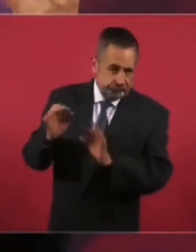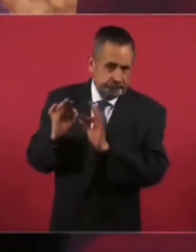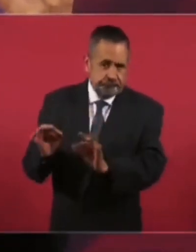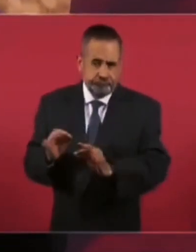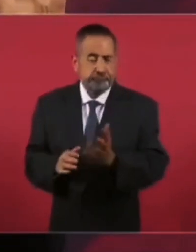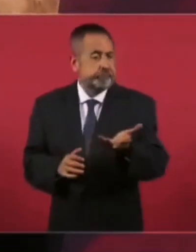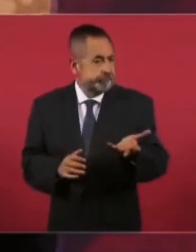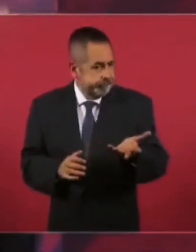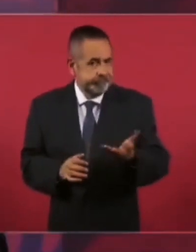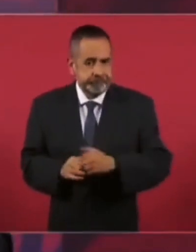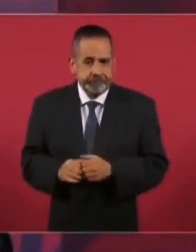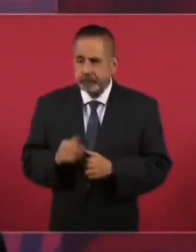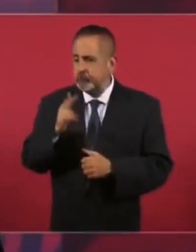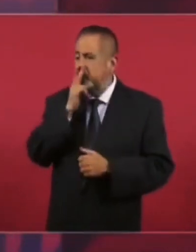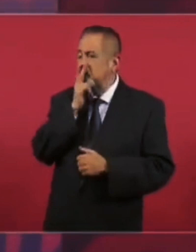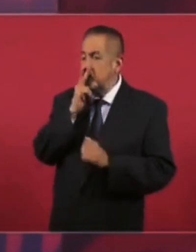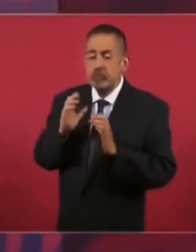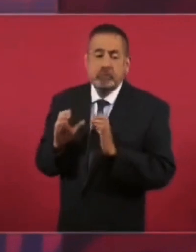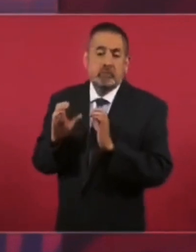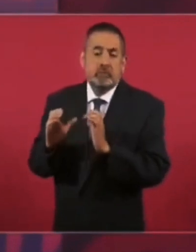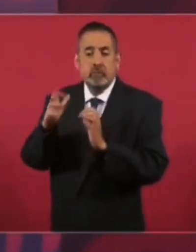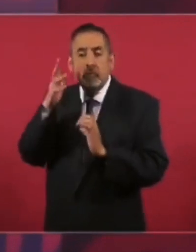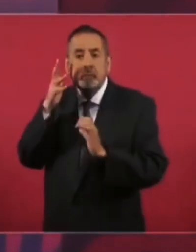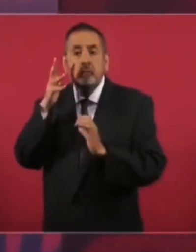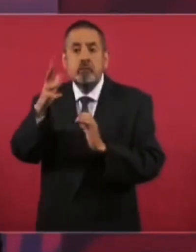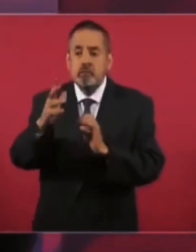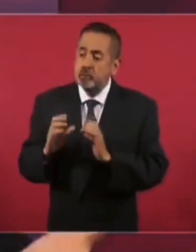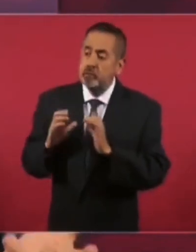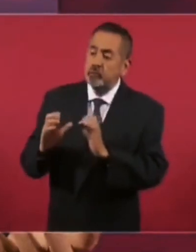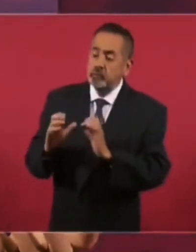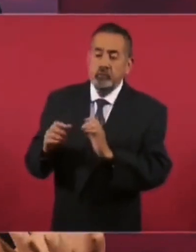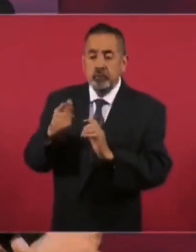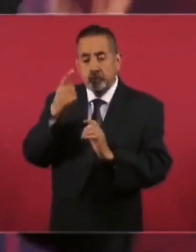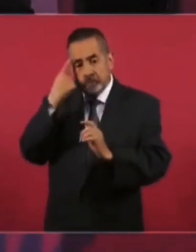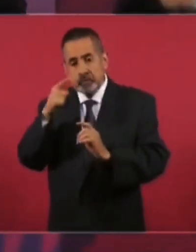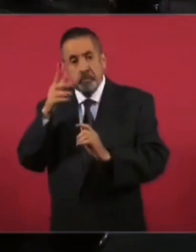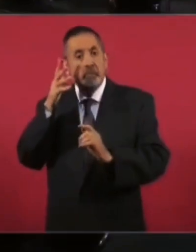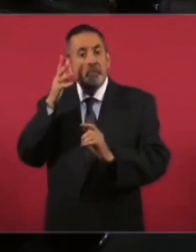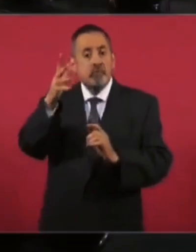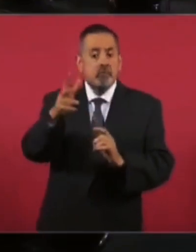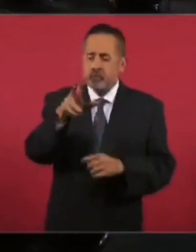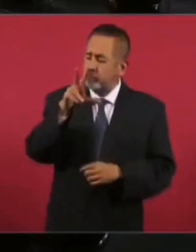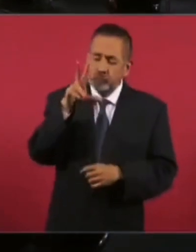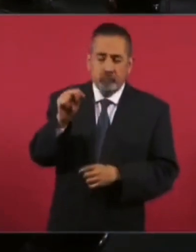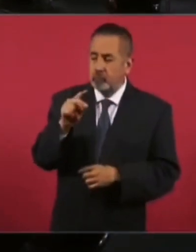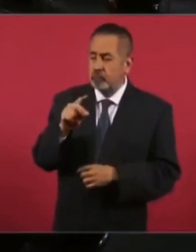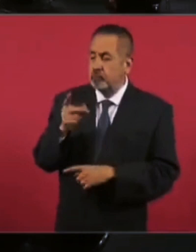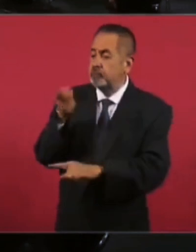cuidarlas, que no vaya a suceder